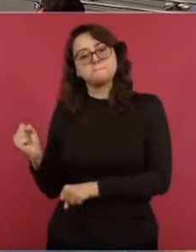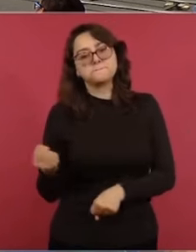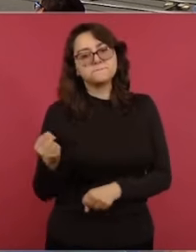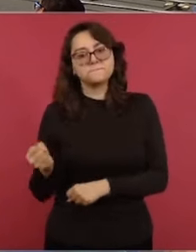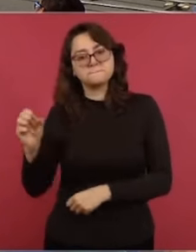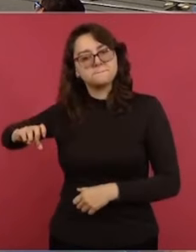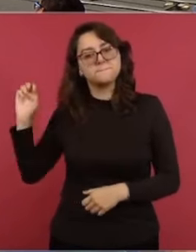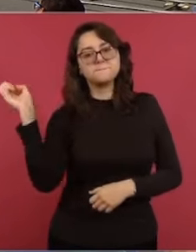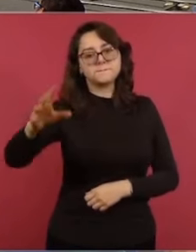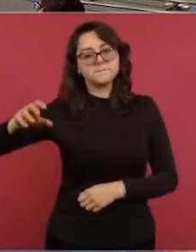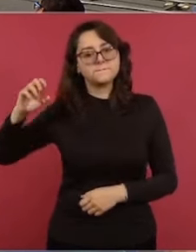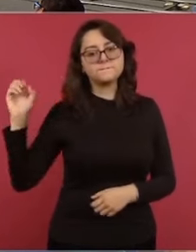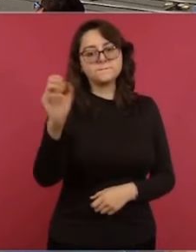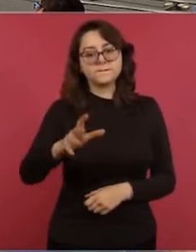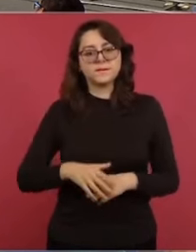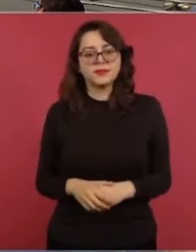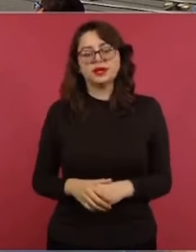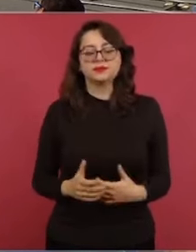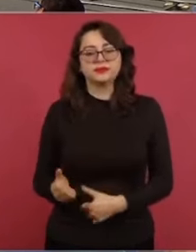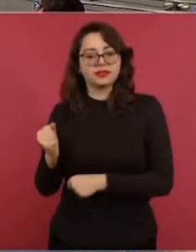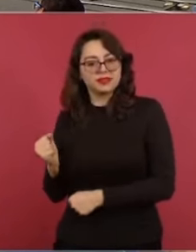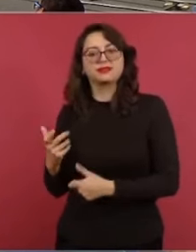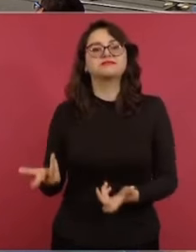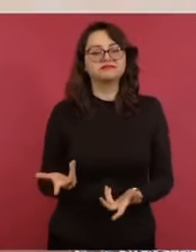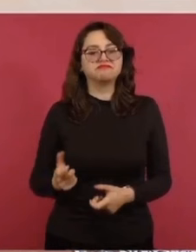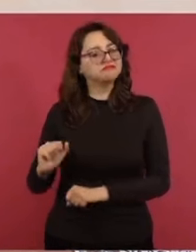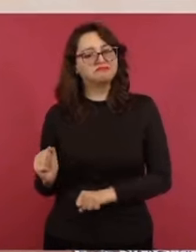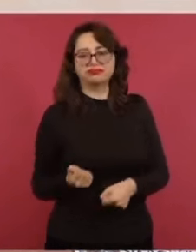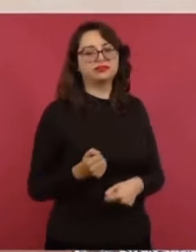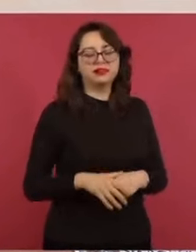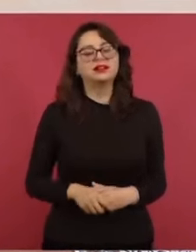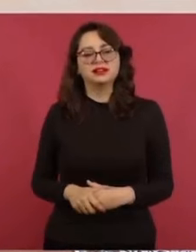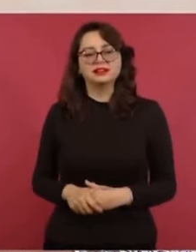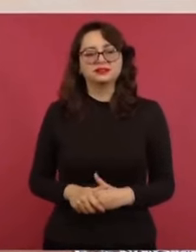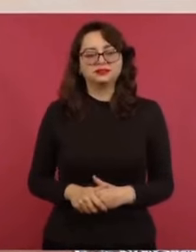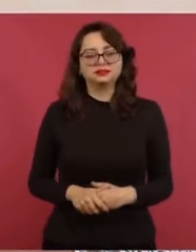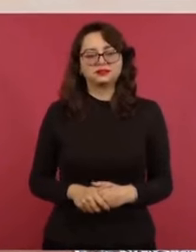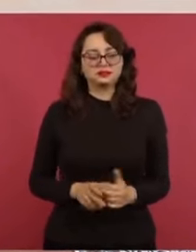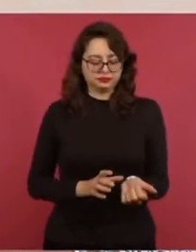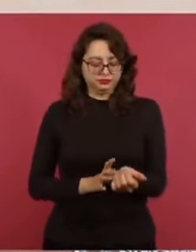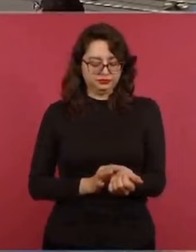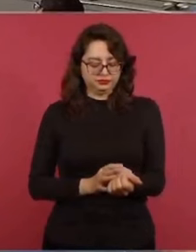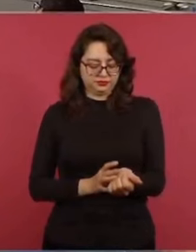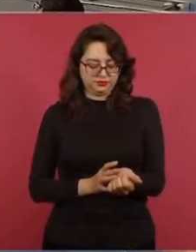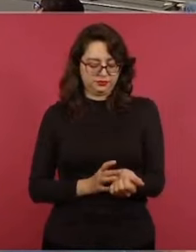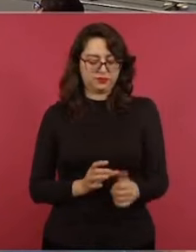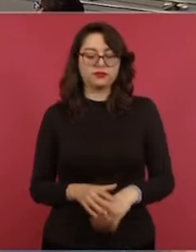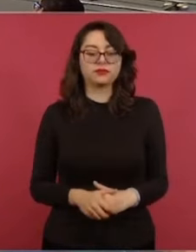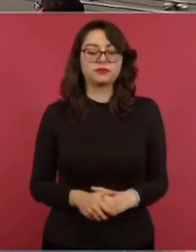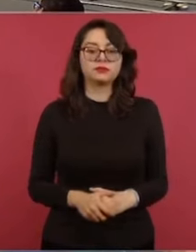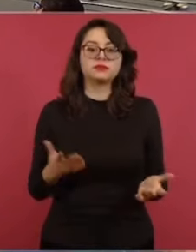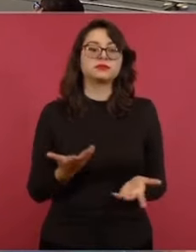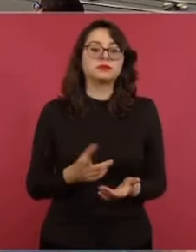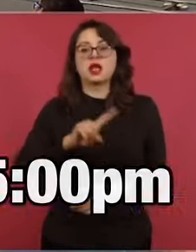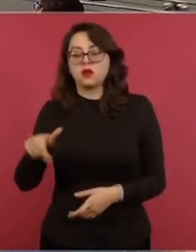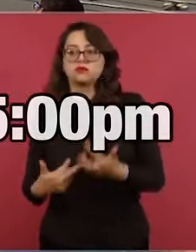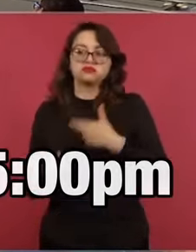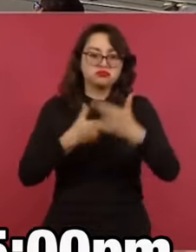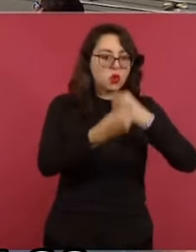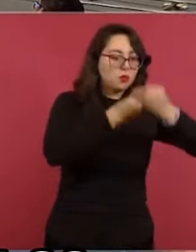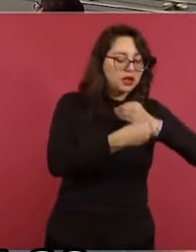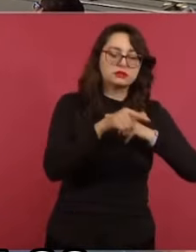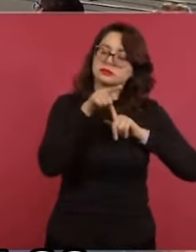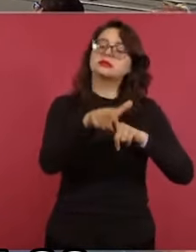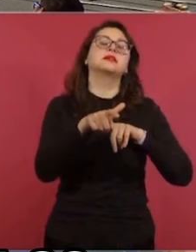Soltar el brazo. Agarrar unas rolas. Y macanear. Entonces, ya de regreso aquí, pues a comer. Y en la tarde,